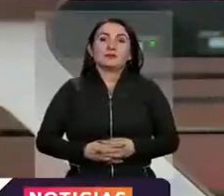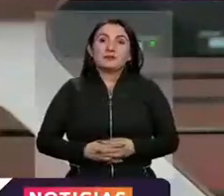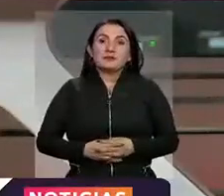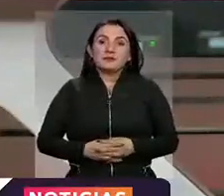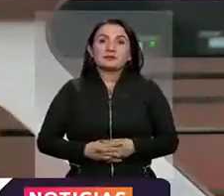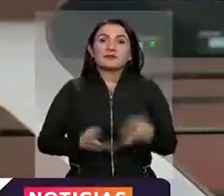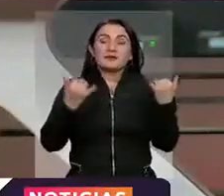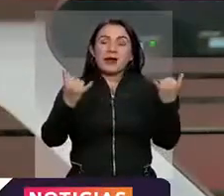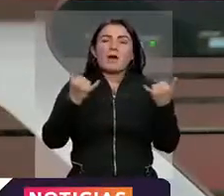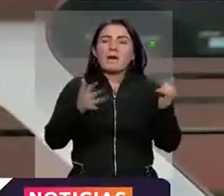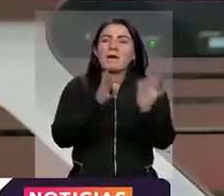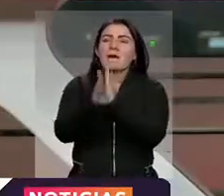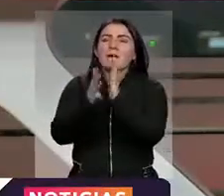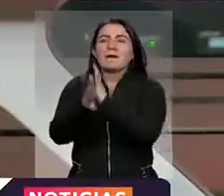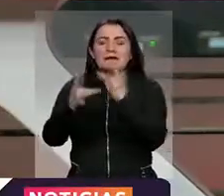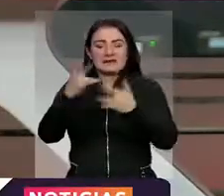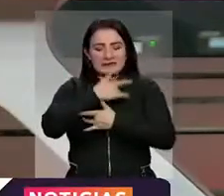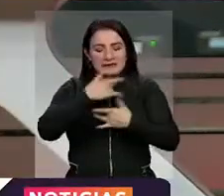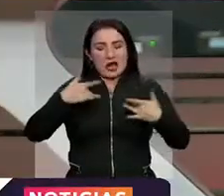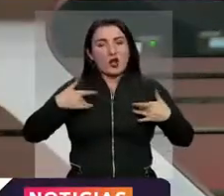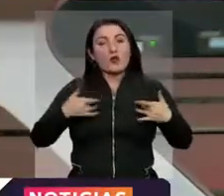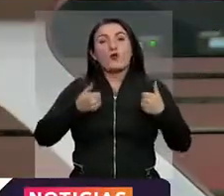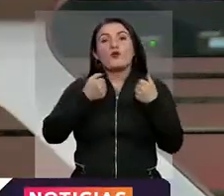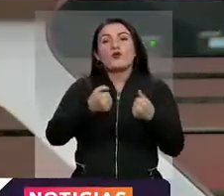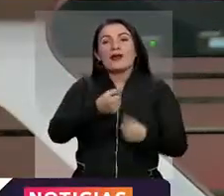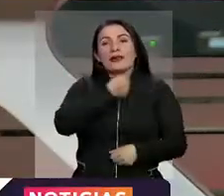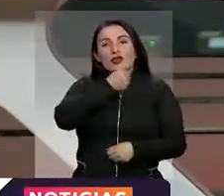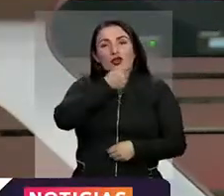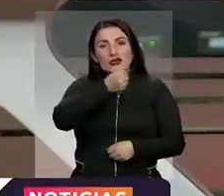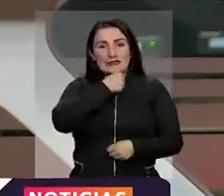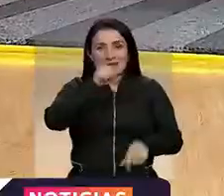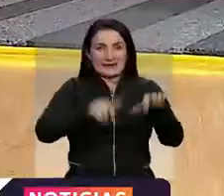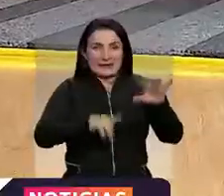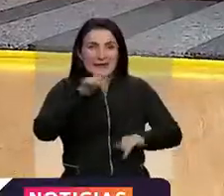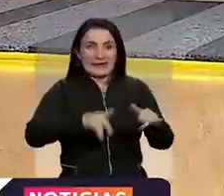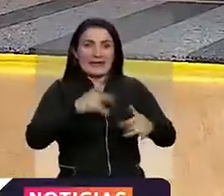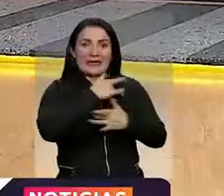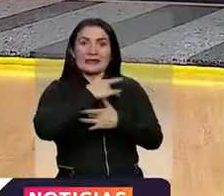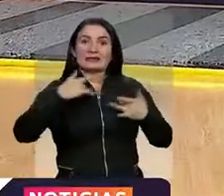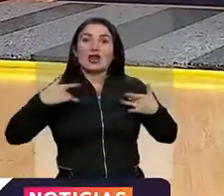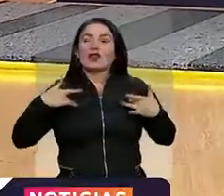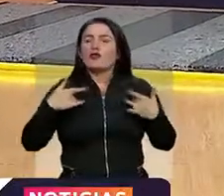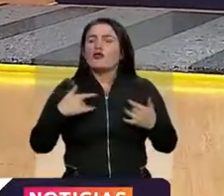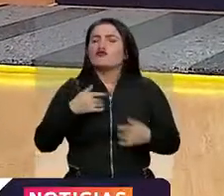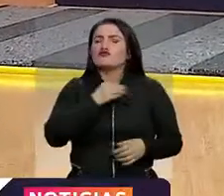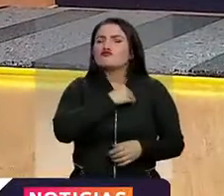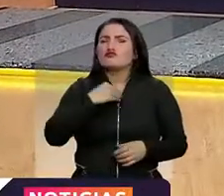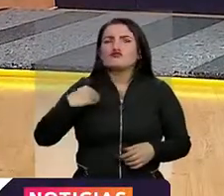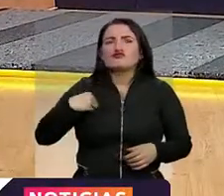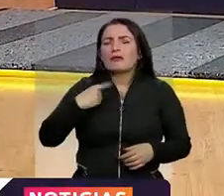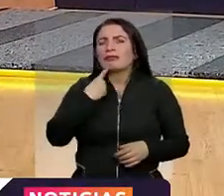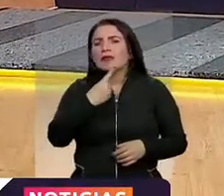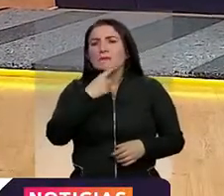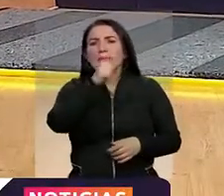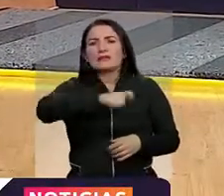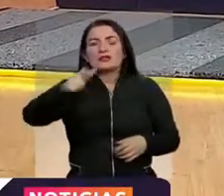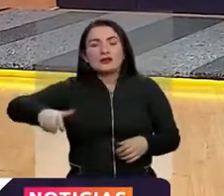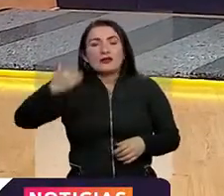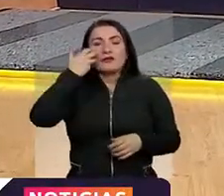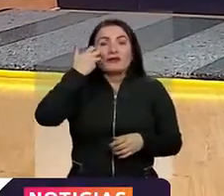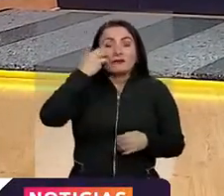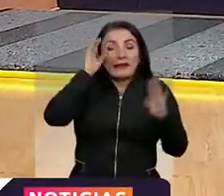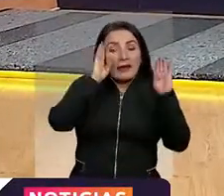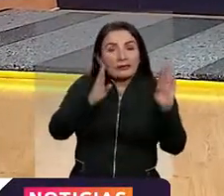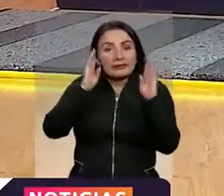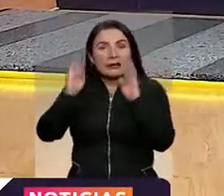Bueno y ahora vamos a hablar de salud. Buenas noticias por parte de la Secretaría de Salud, anuncios importantes para los pacientes en lo que tiene que ver con la